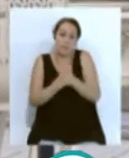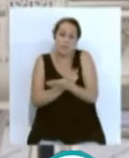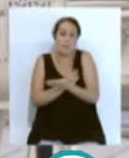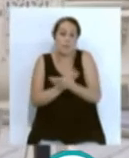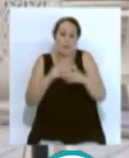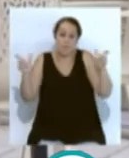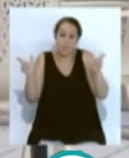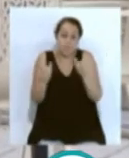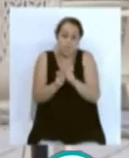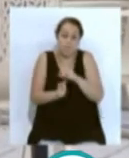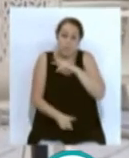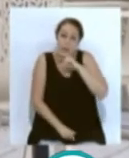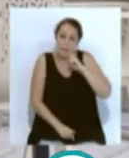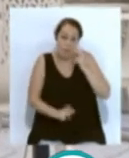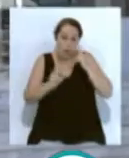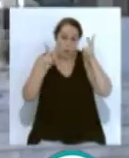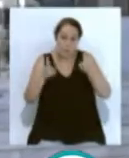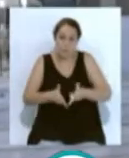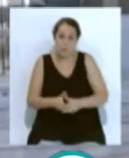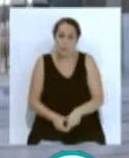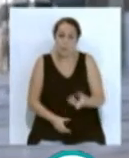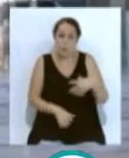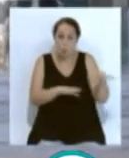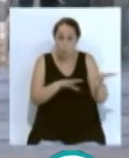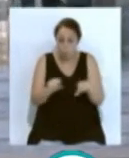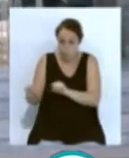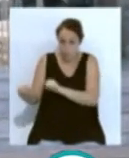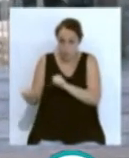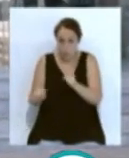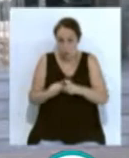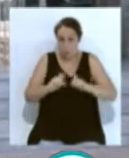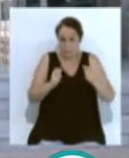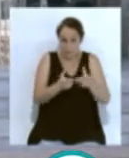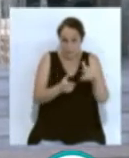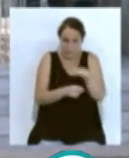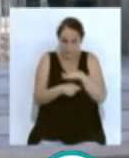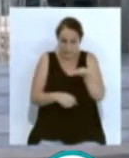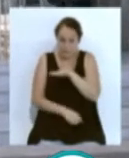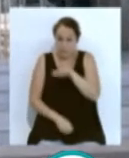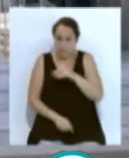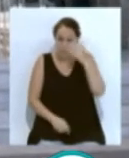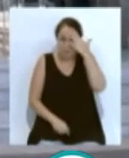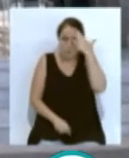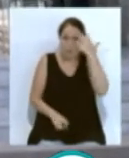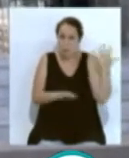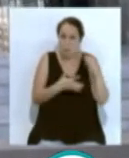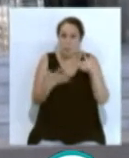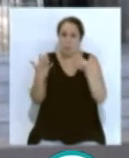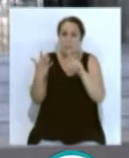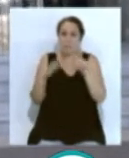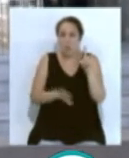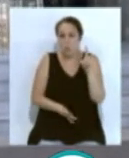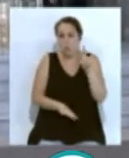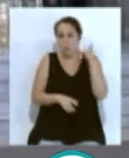descenso en el número de reservas hoteleras. La ocupación en los principales núcleos de población se situó en el 61,9